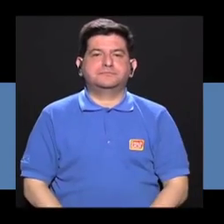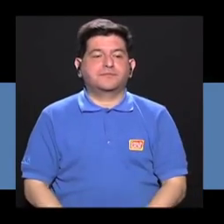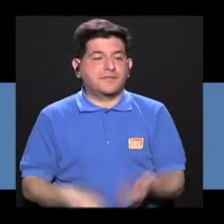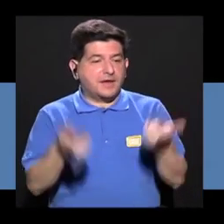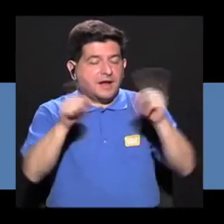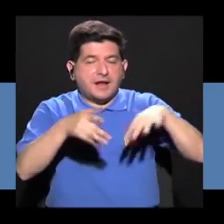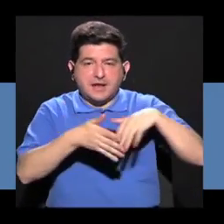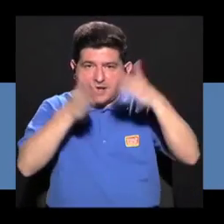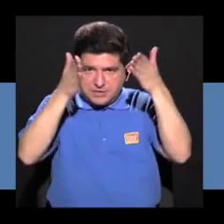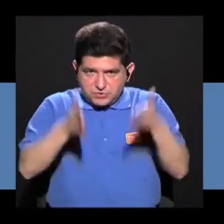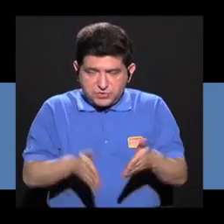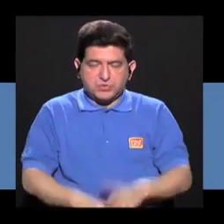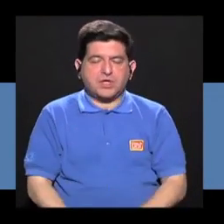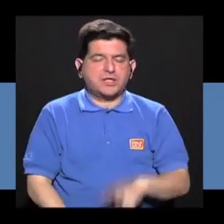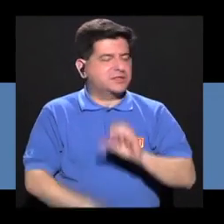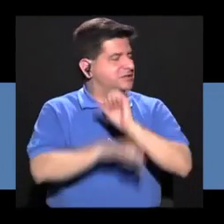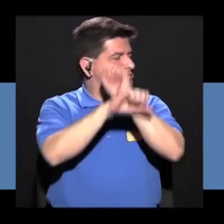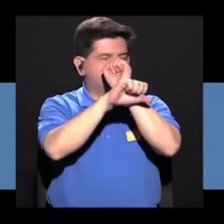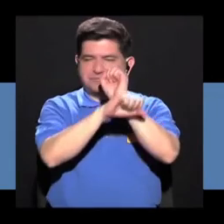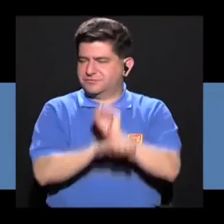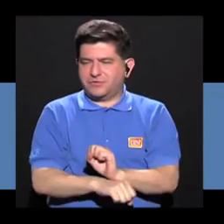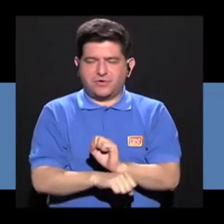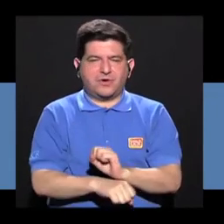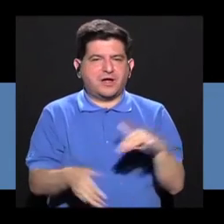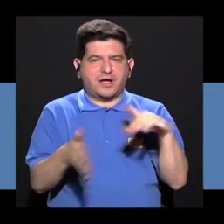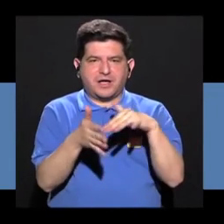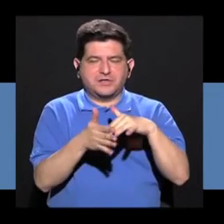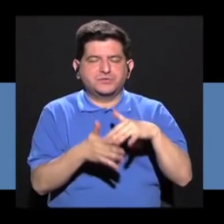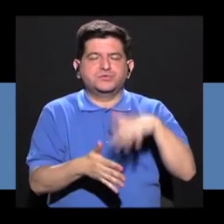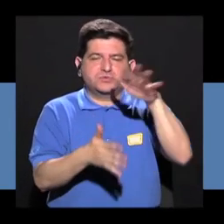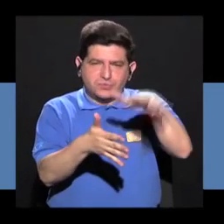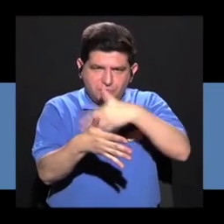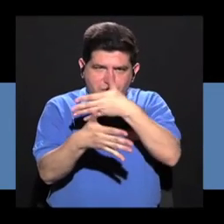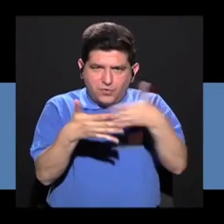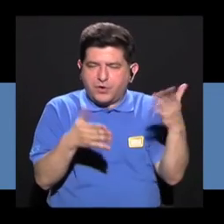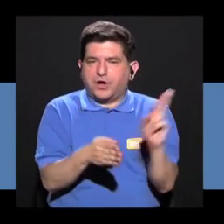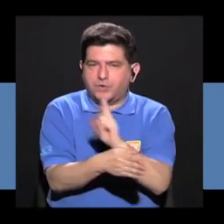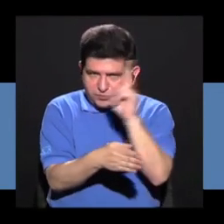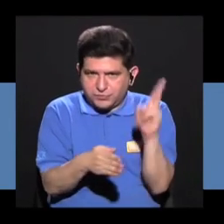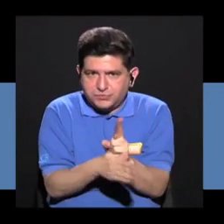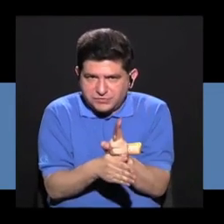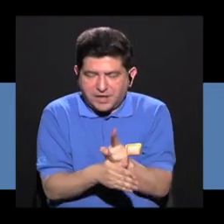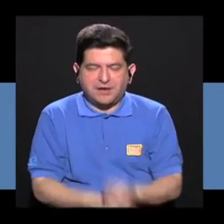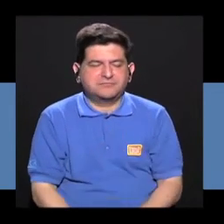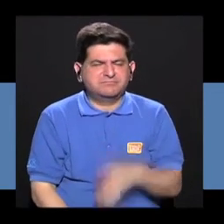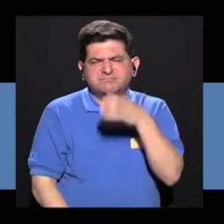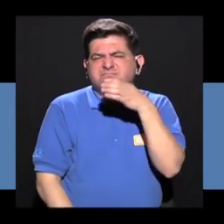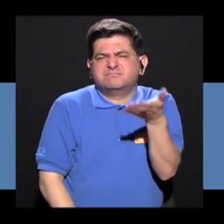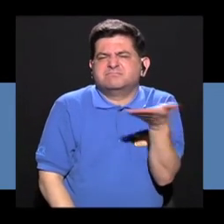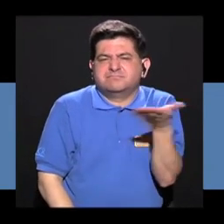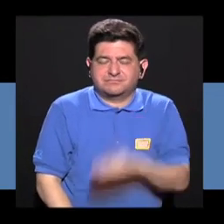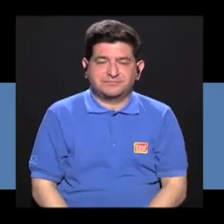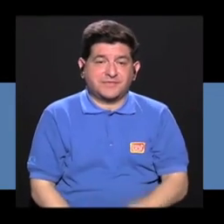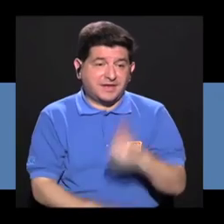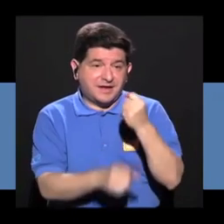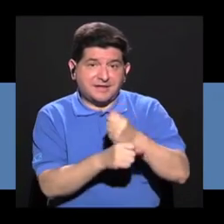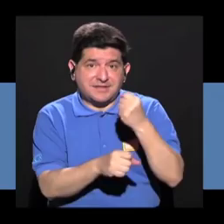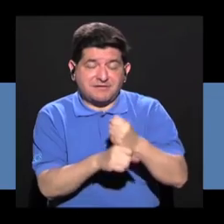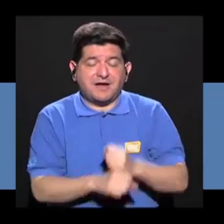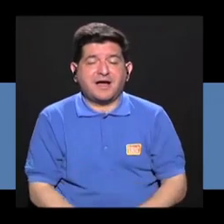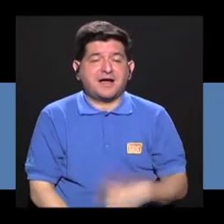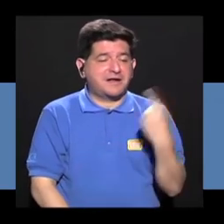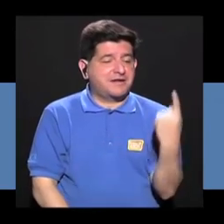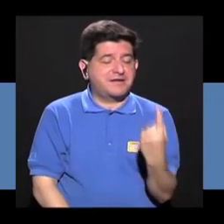En el caso de los estudiantes que no están acostumbrados a estudiar con un horario, ¿verdad?, entonces lo que se aconseja es que lo